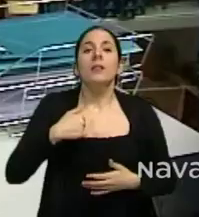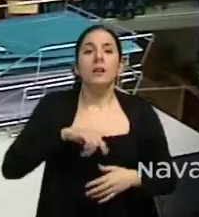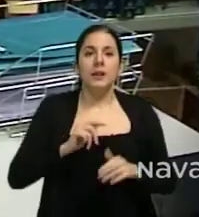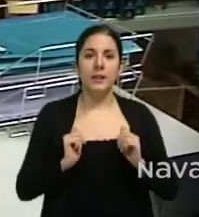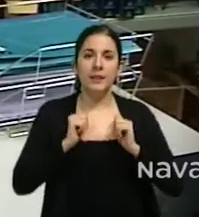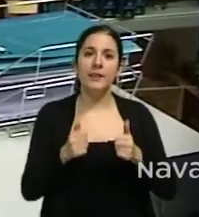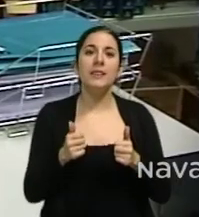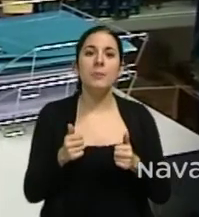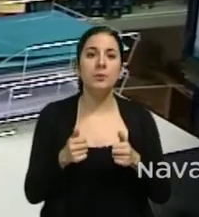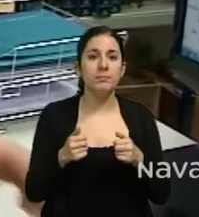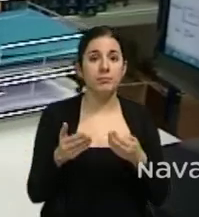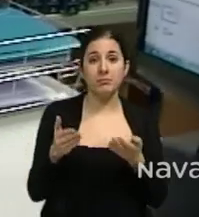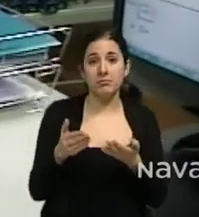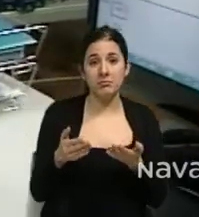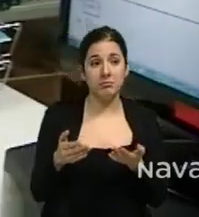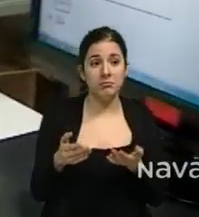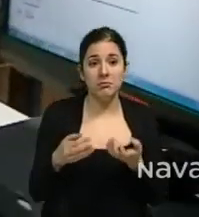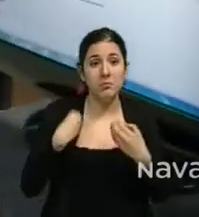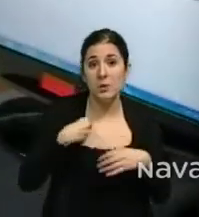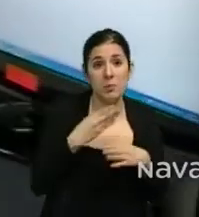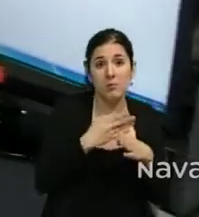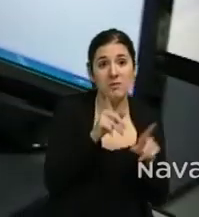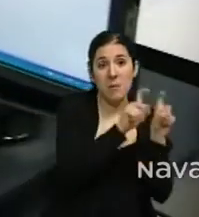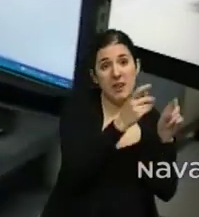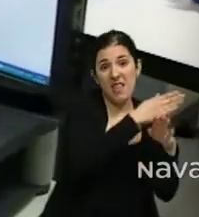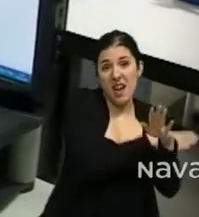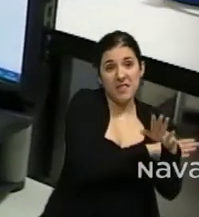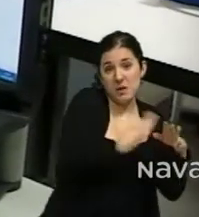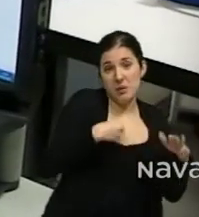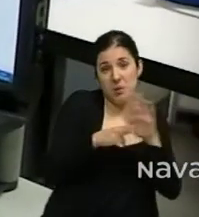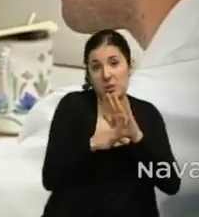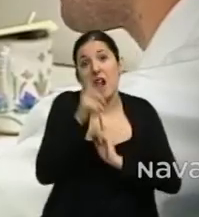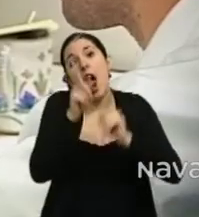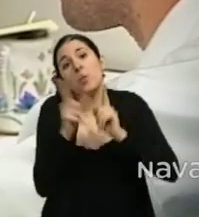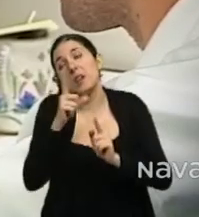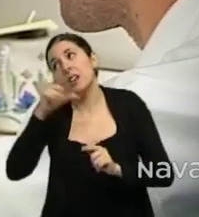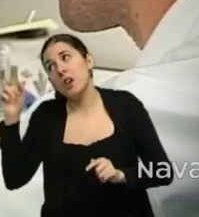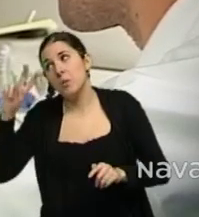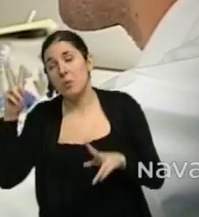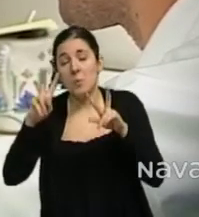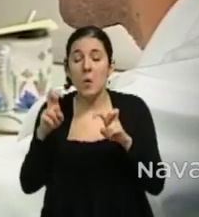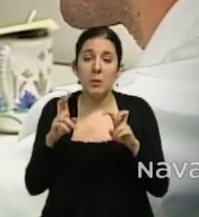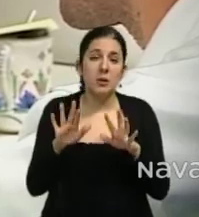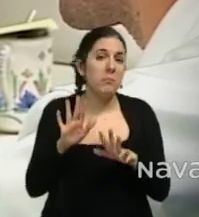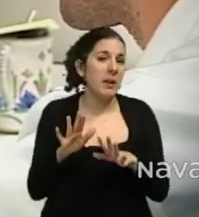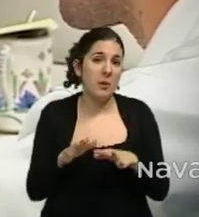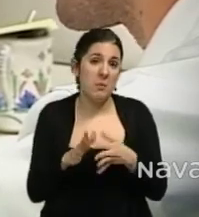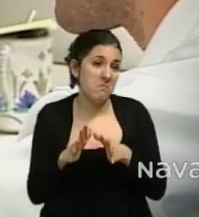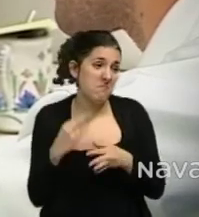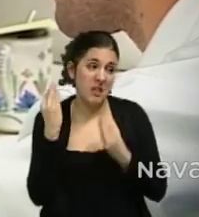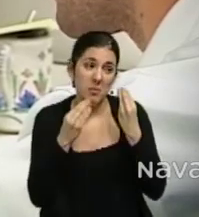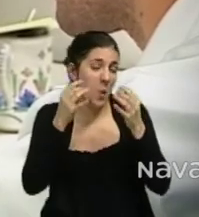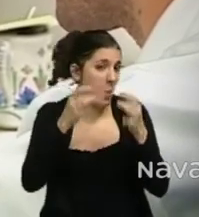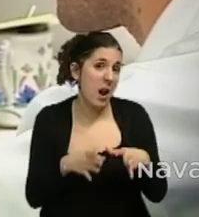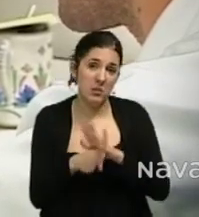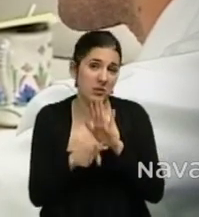planquilla. A una persona se ha marchado y otra persona se ha incorporado nueva, pero prácticamente estamos con